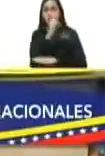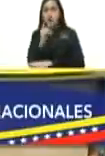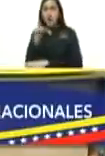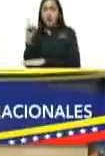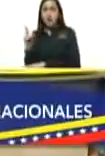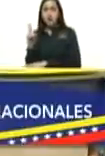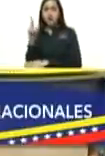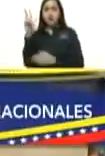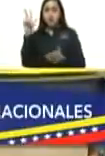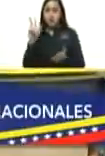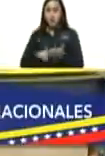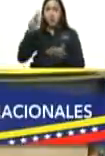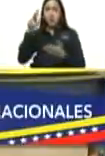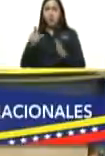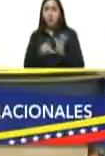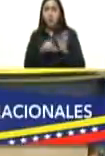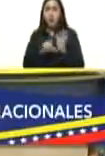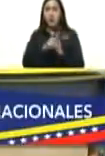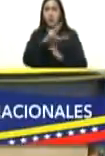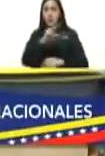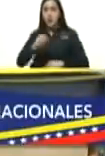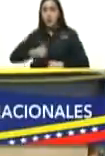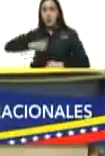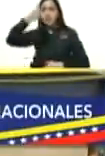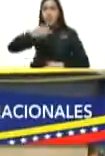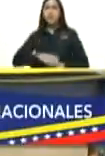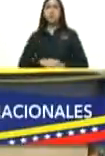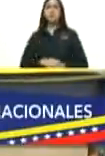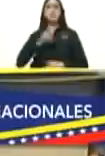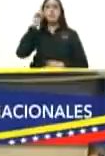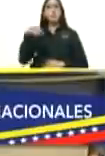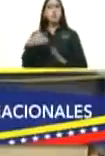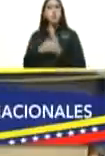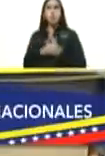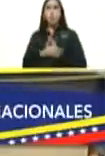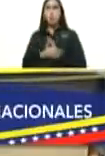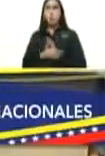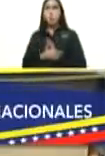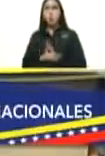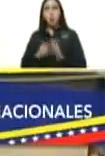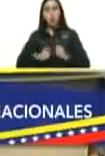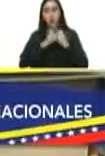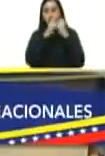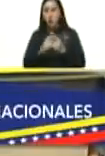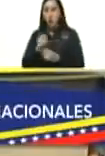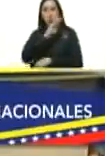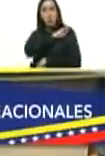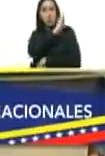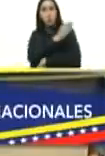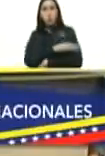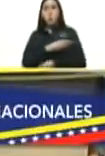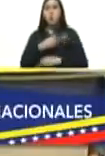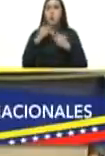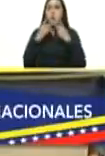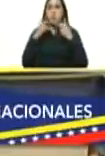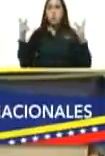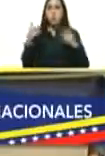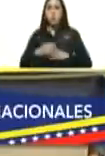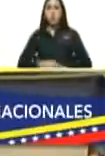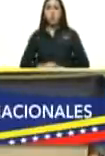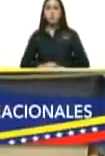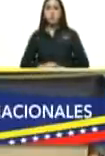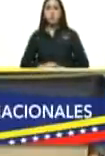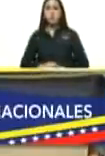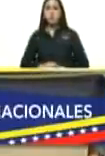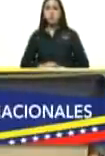aprobado más de 20 leyes y además entró a designar los poderes públicos entre ellos